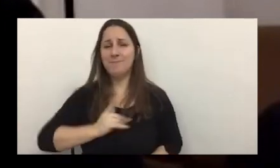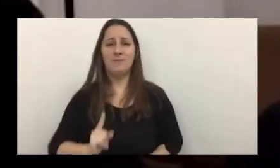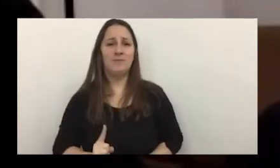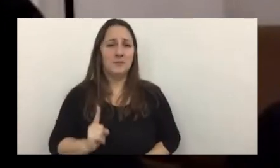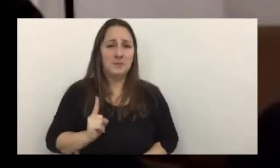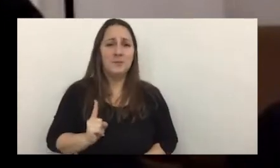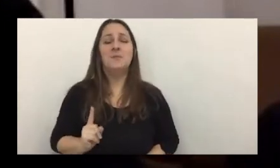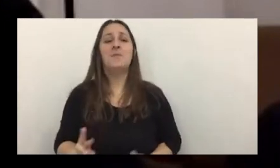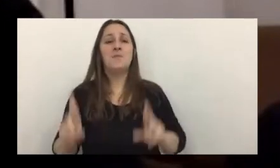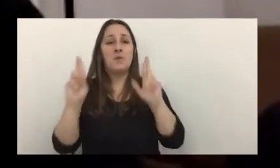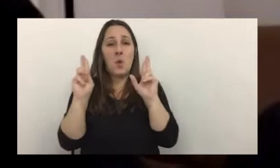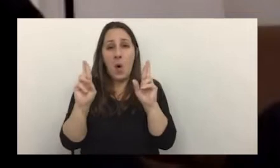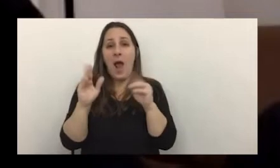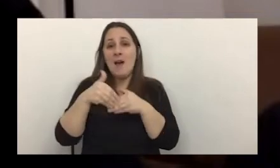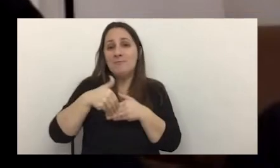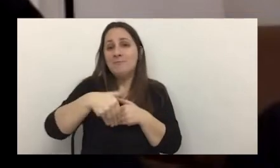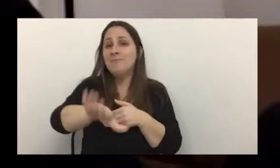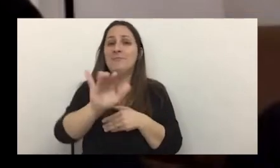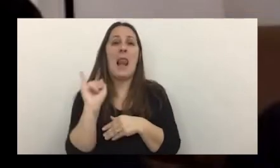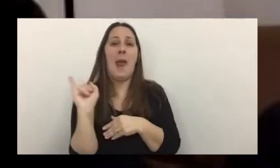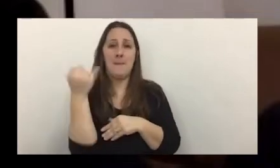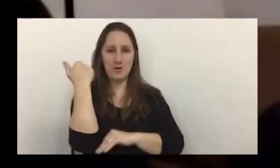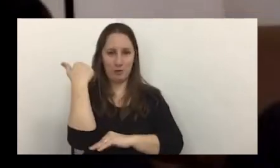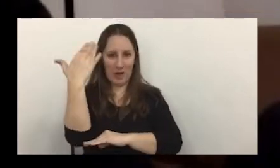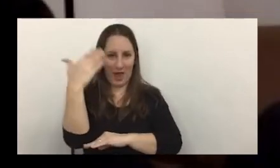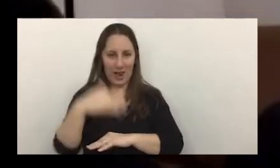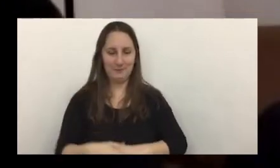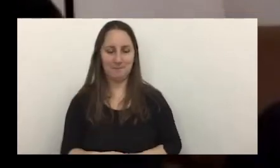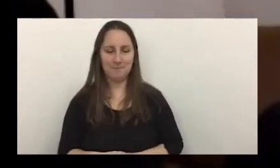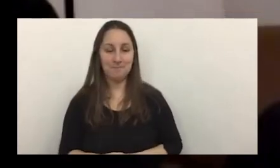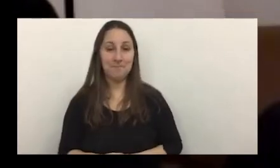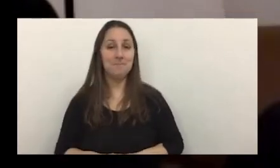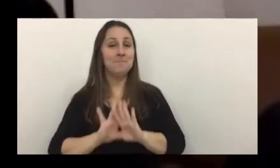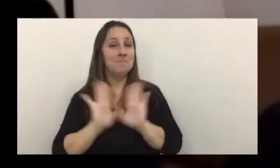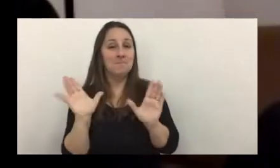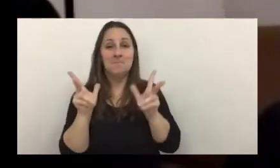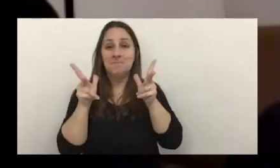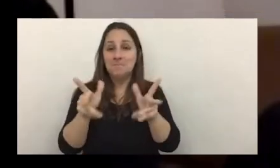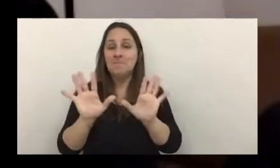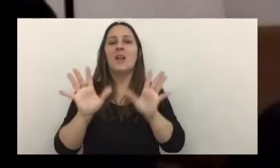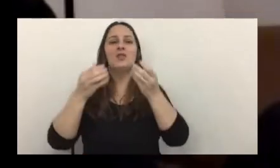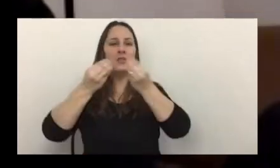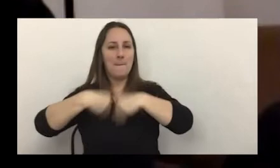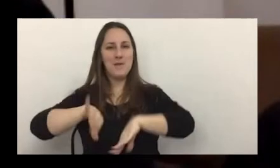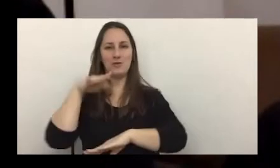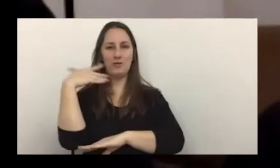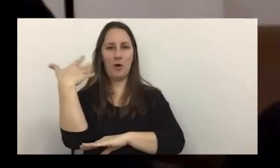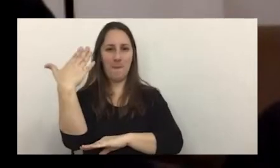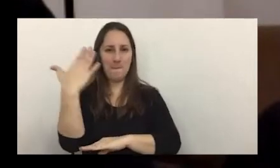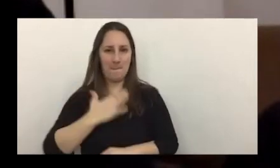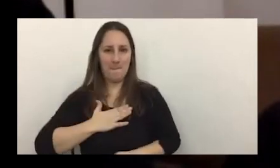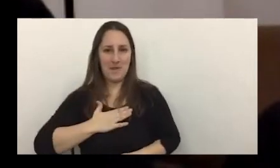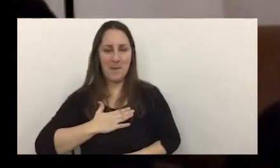que sea lo mejor. Dicho eso, doy comienzo a mi exposición,